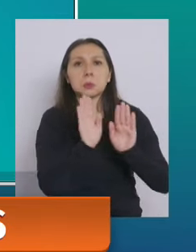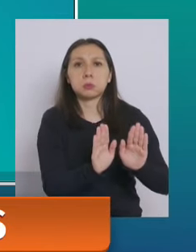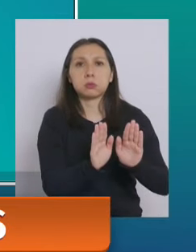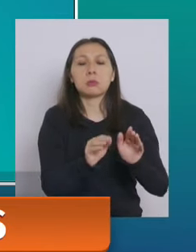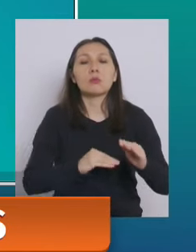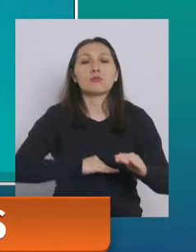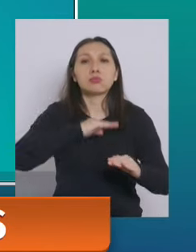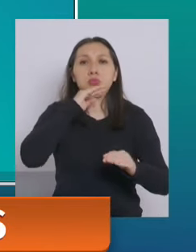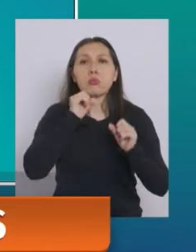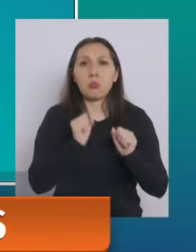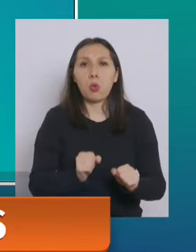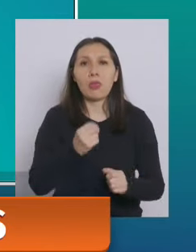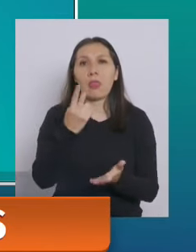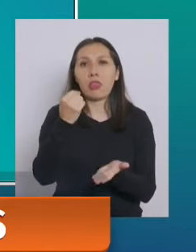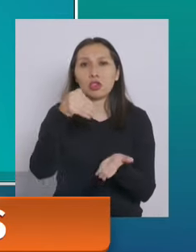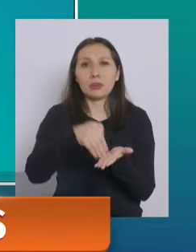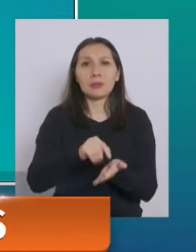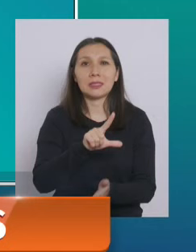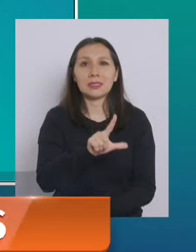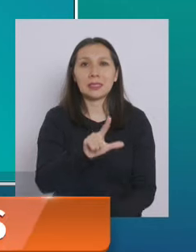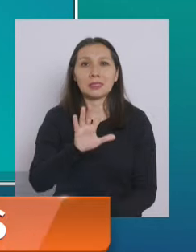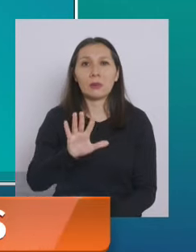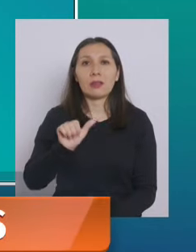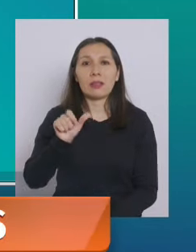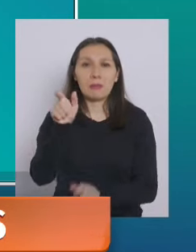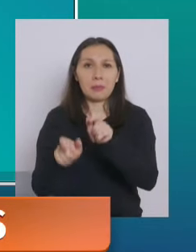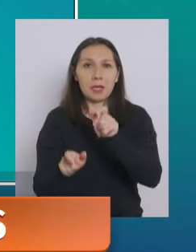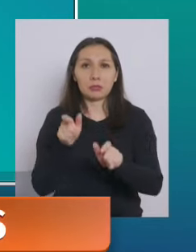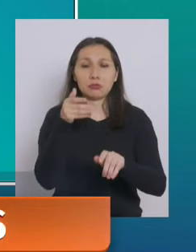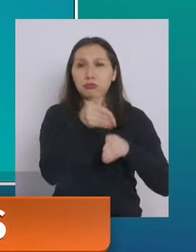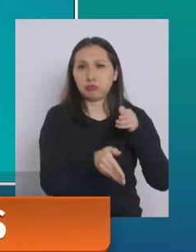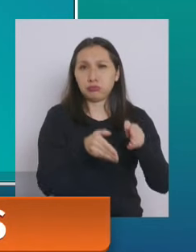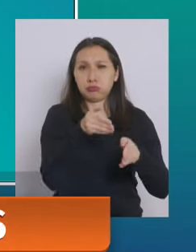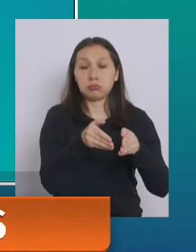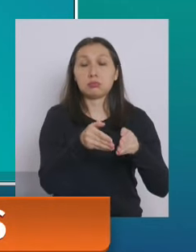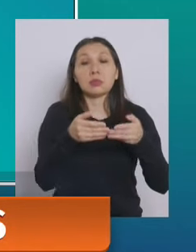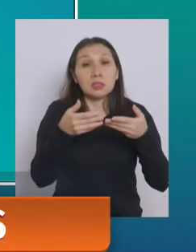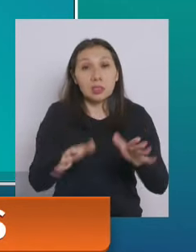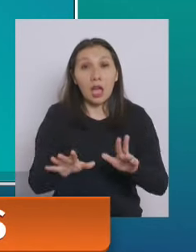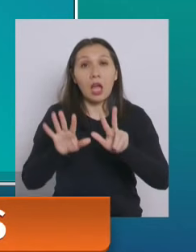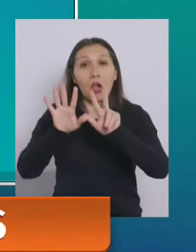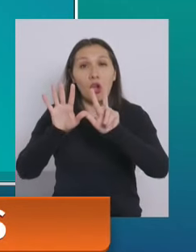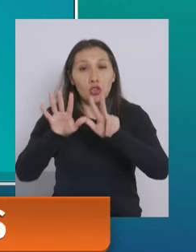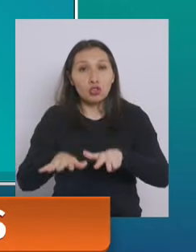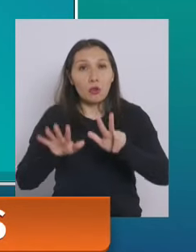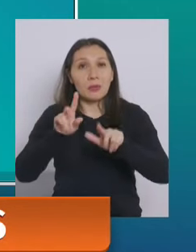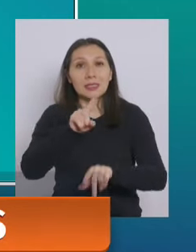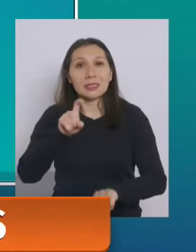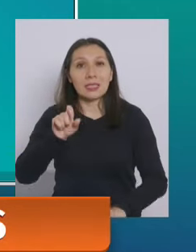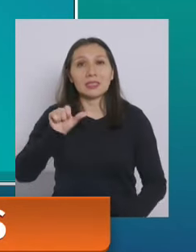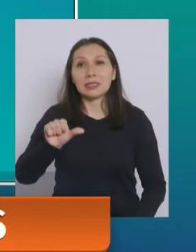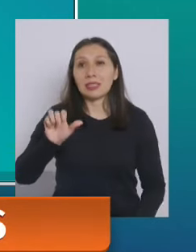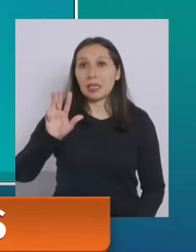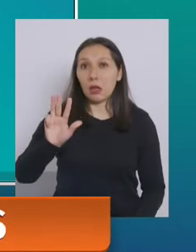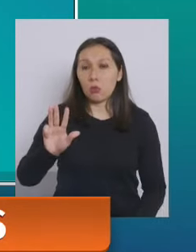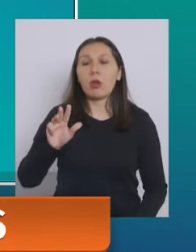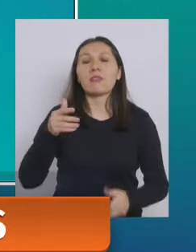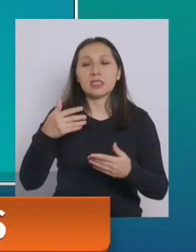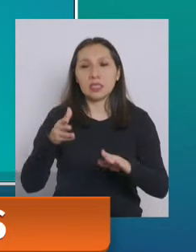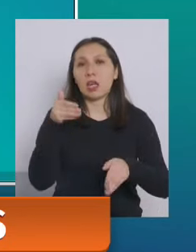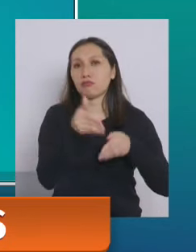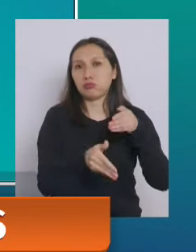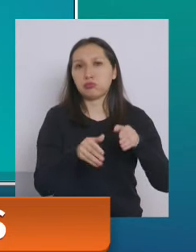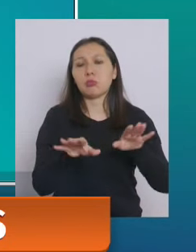de doce mil setecientos cincuenta y seis cupos de los cuales ocho mil ciento sesenta y nueve se